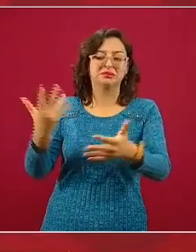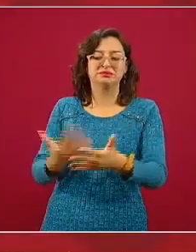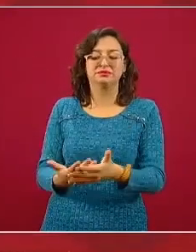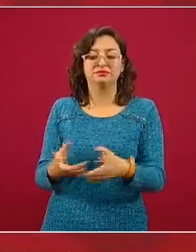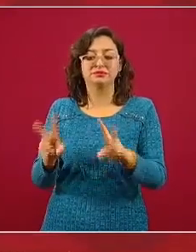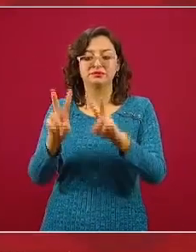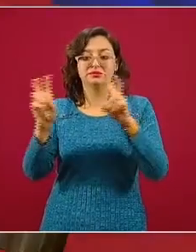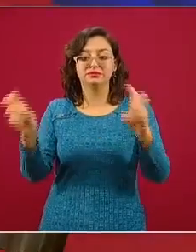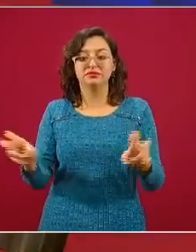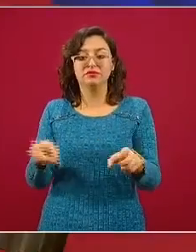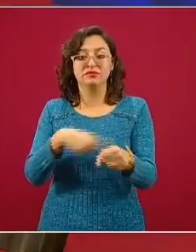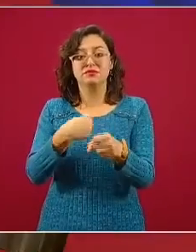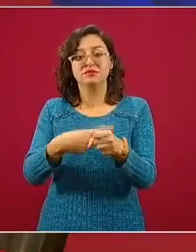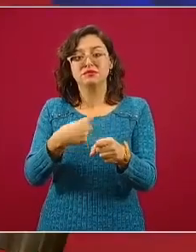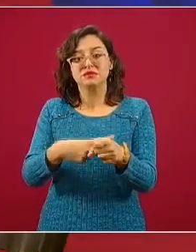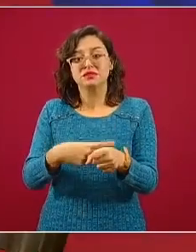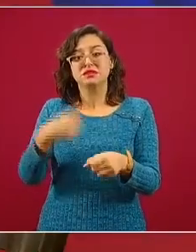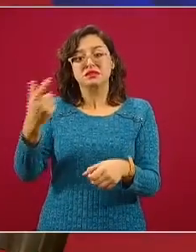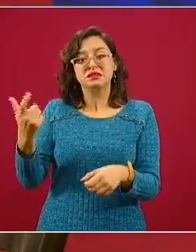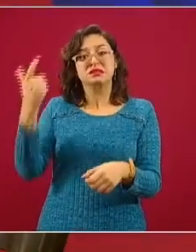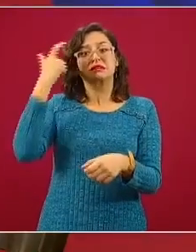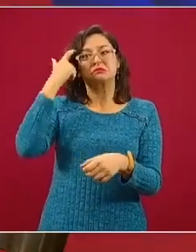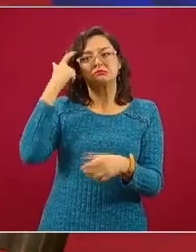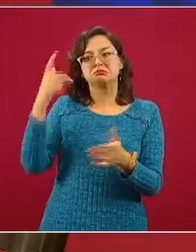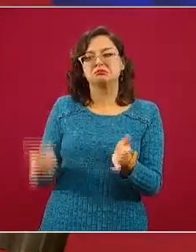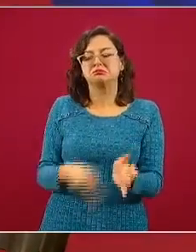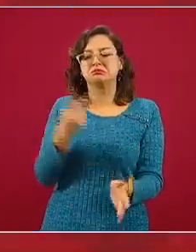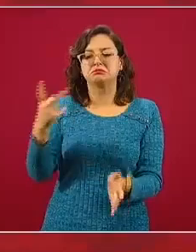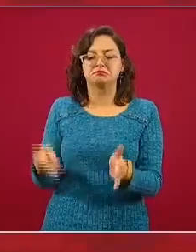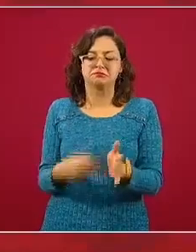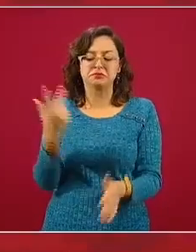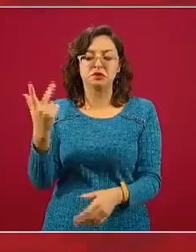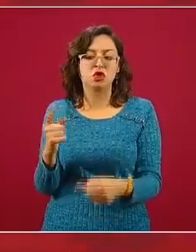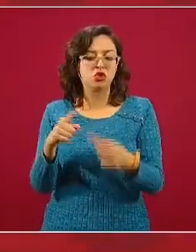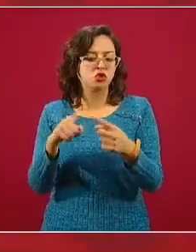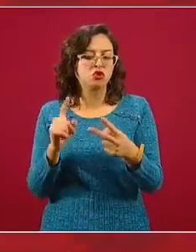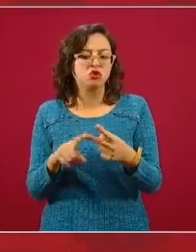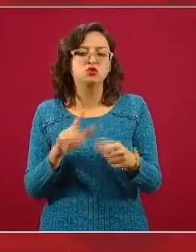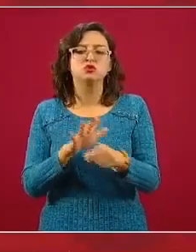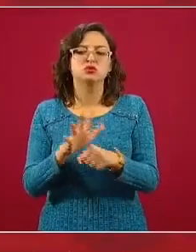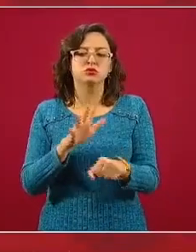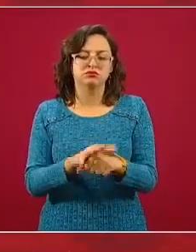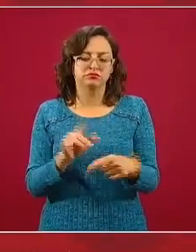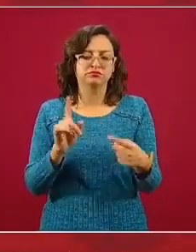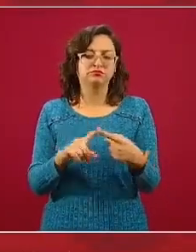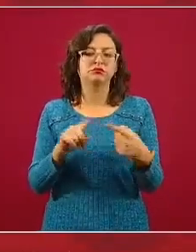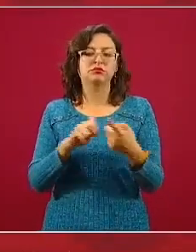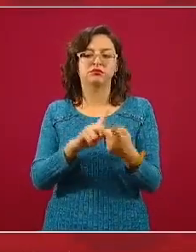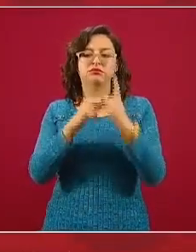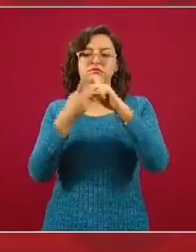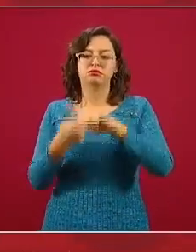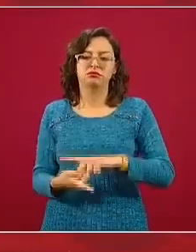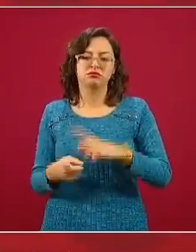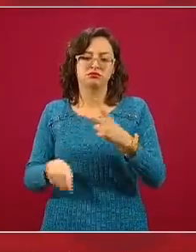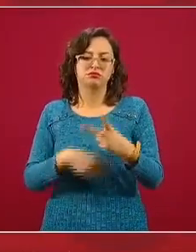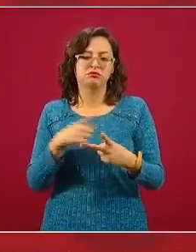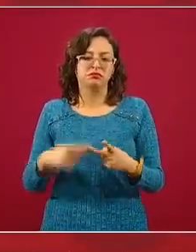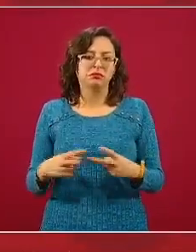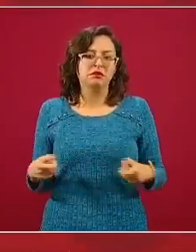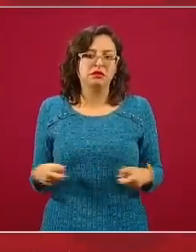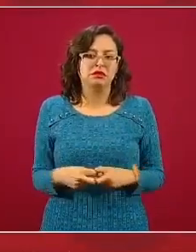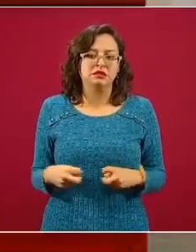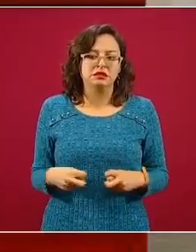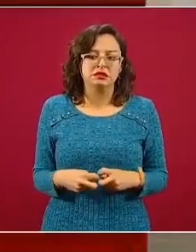extraordinariamente frecuentes. Los dos más frecuentes son precisamente los trastornos depresivos y los trastornos de